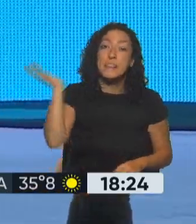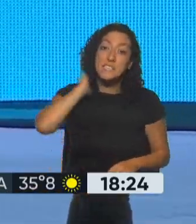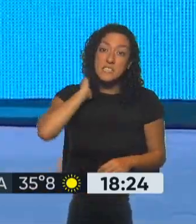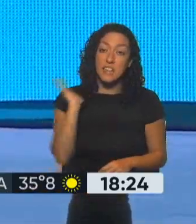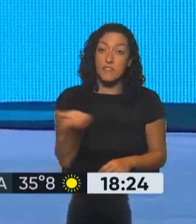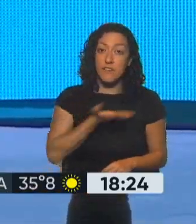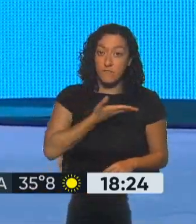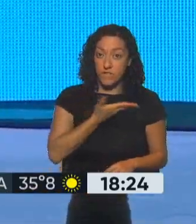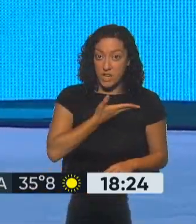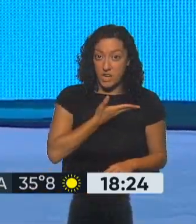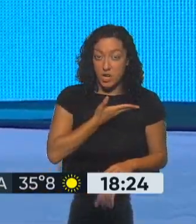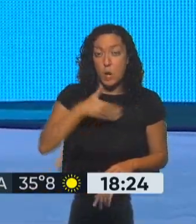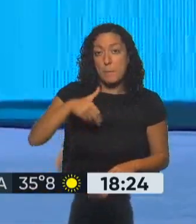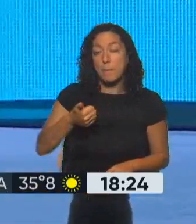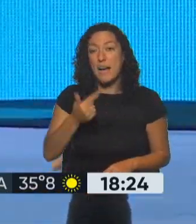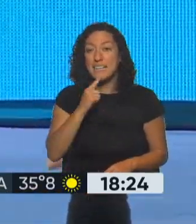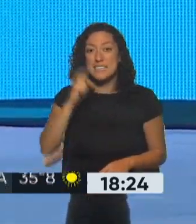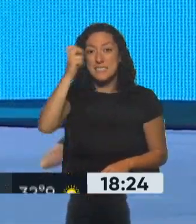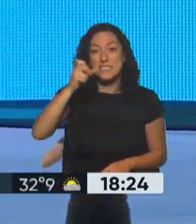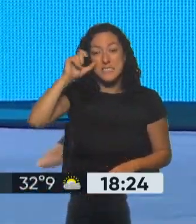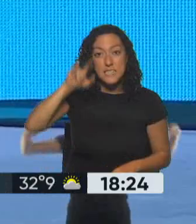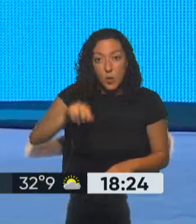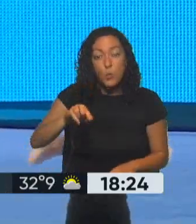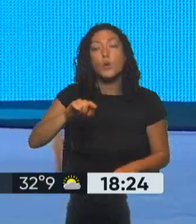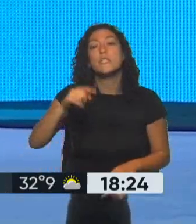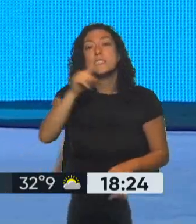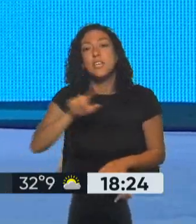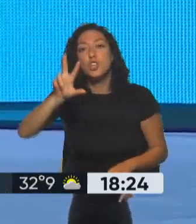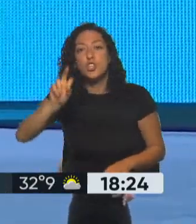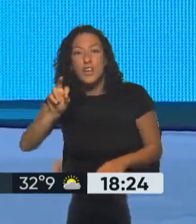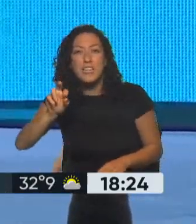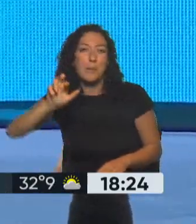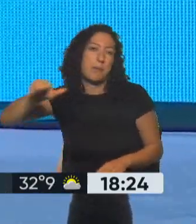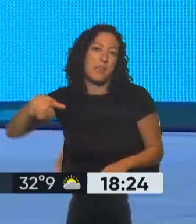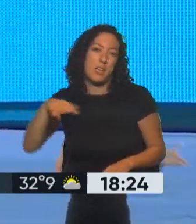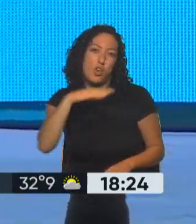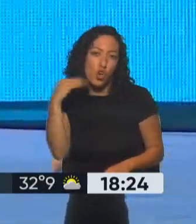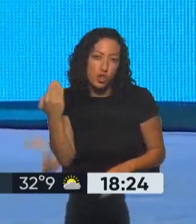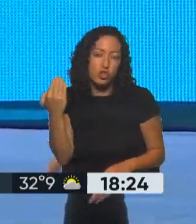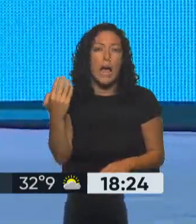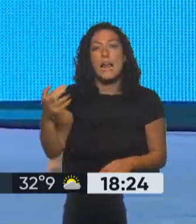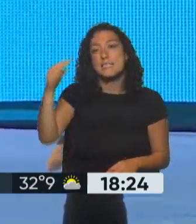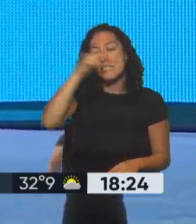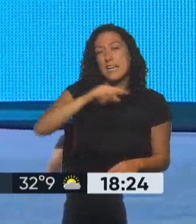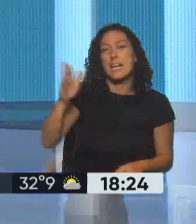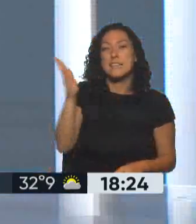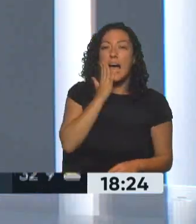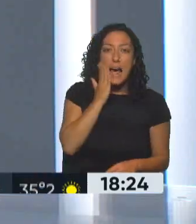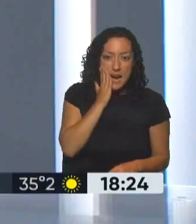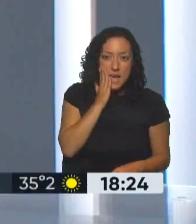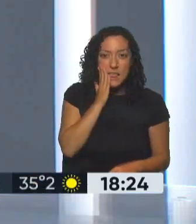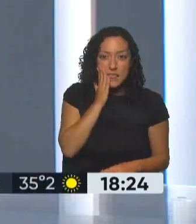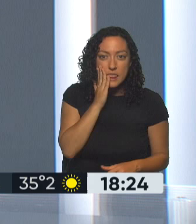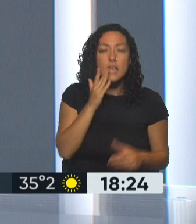febrero en Mateo al 130, a la sede del PJ, a la hora 19. No están cruzadas todavía las